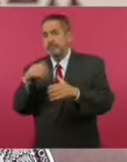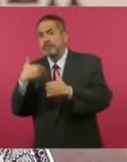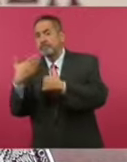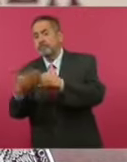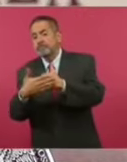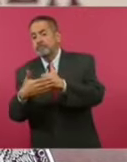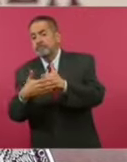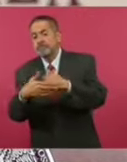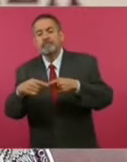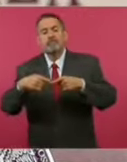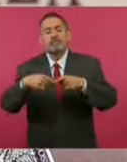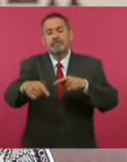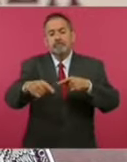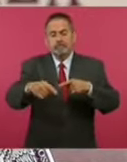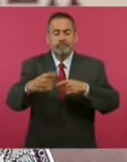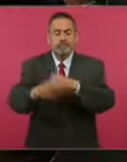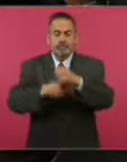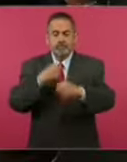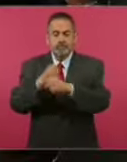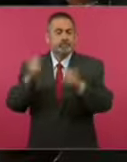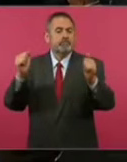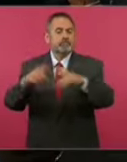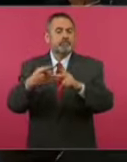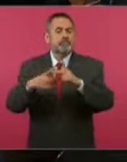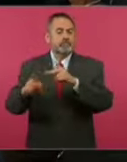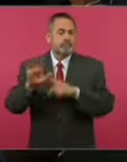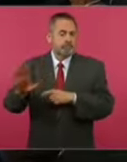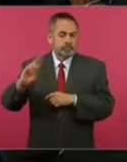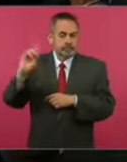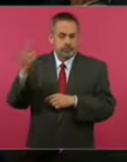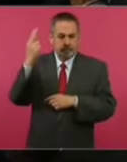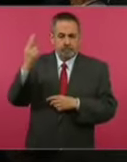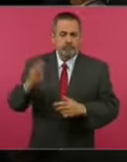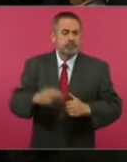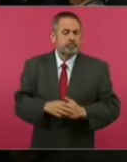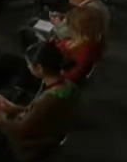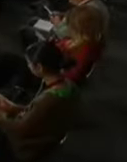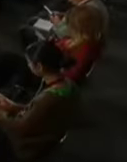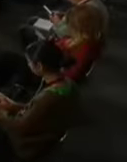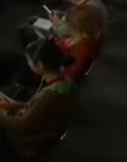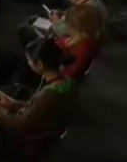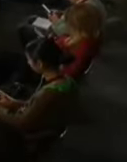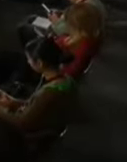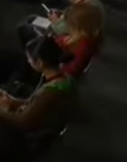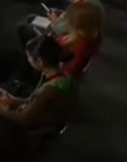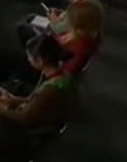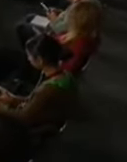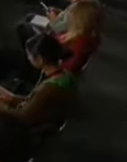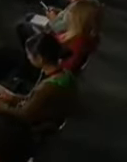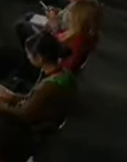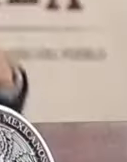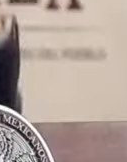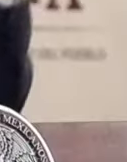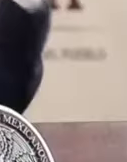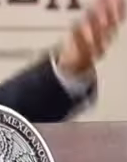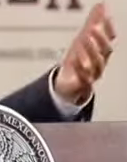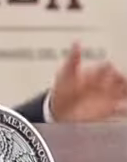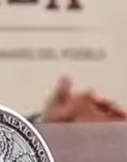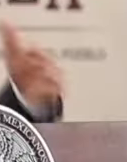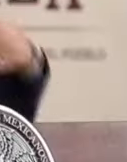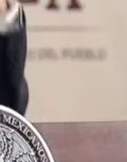inicio del ciclo escolar universitario. Pero qué bueno que lo pregunta, porque es importante no